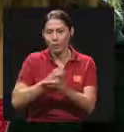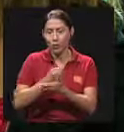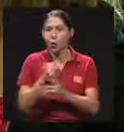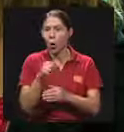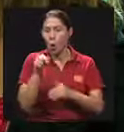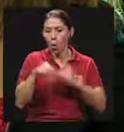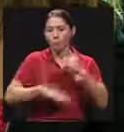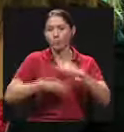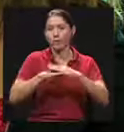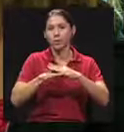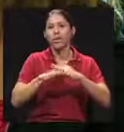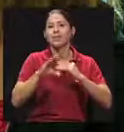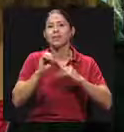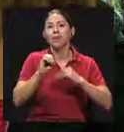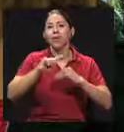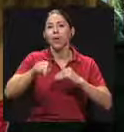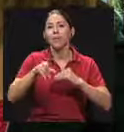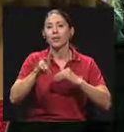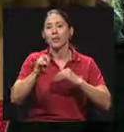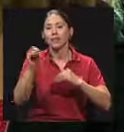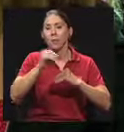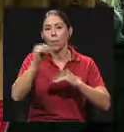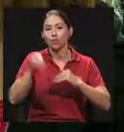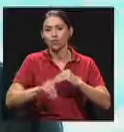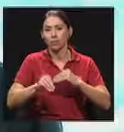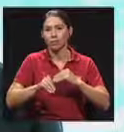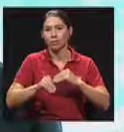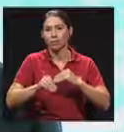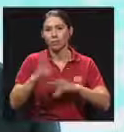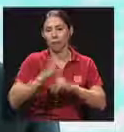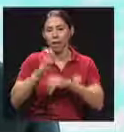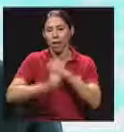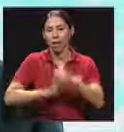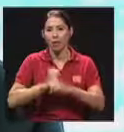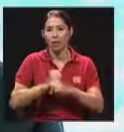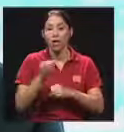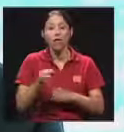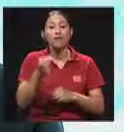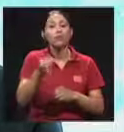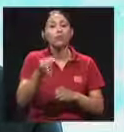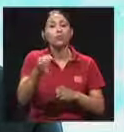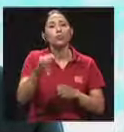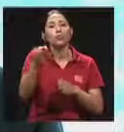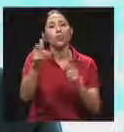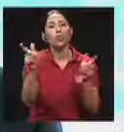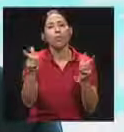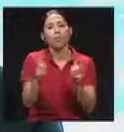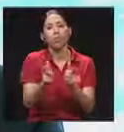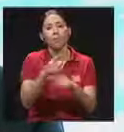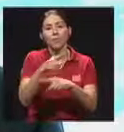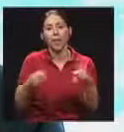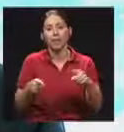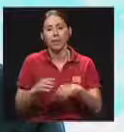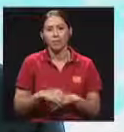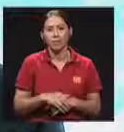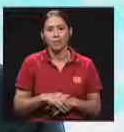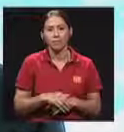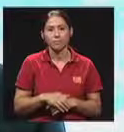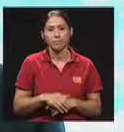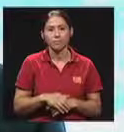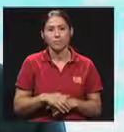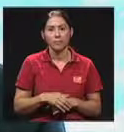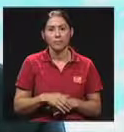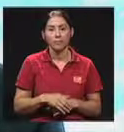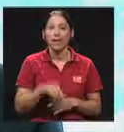en 0,70% del saldo anual. Eso es lo máximo que pueden cobrar y hacia futuro van a desminuir a la mitad de eso. En el